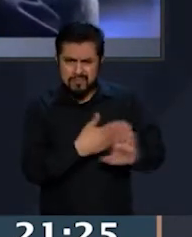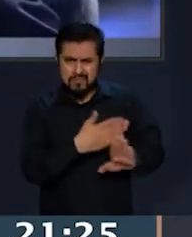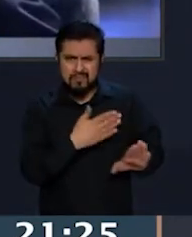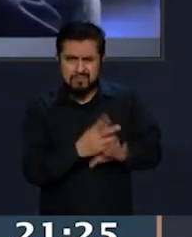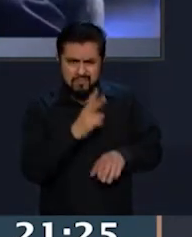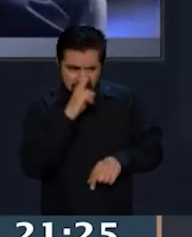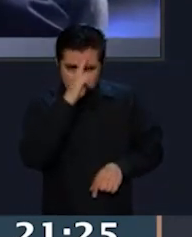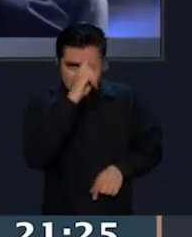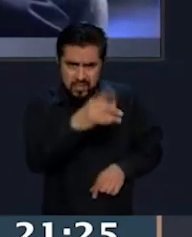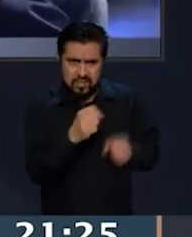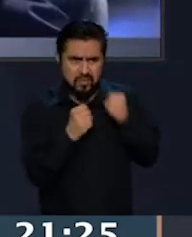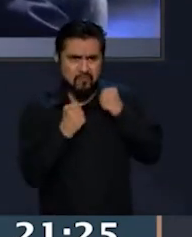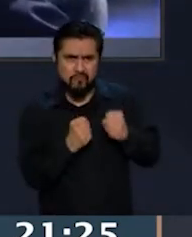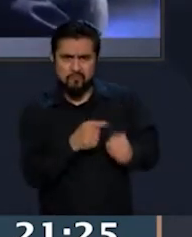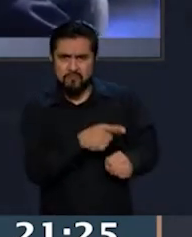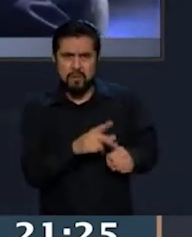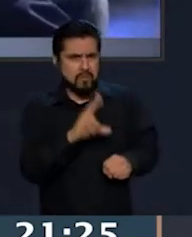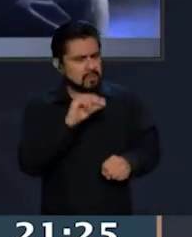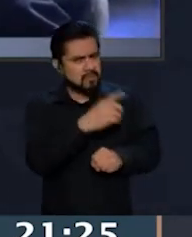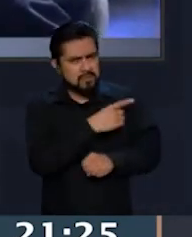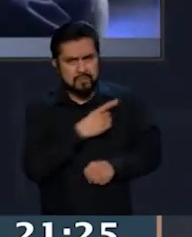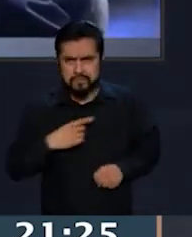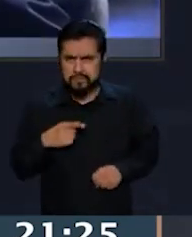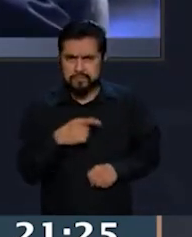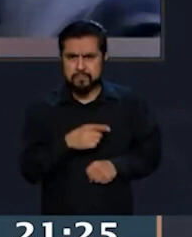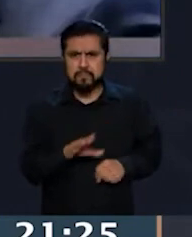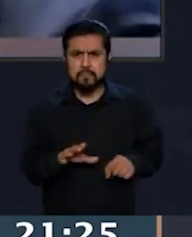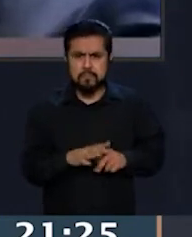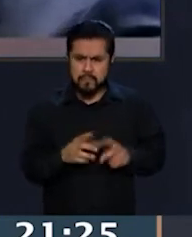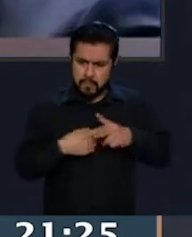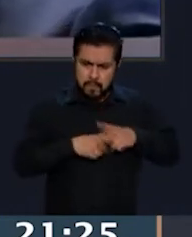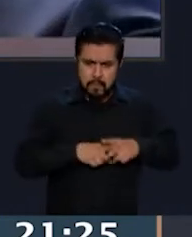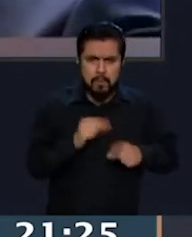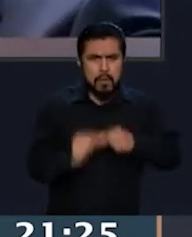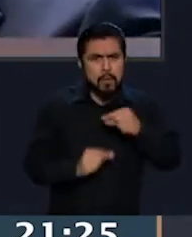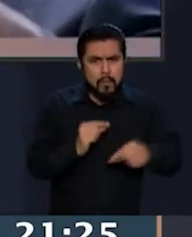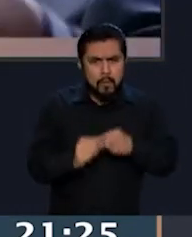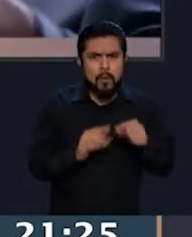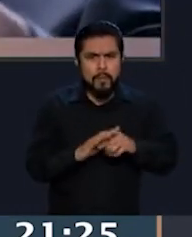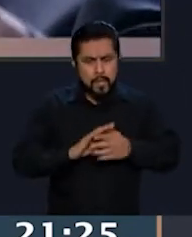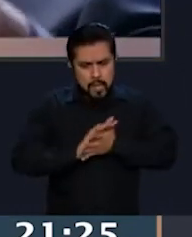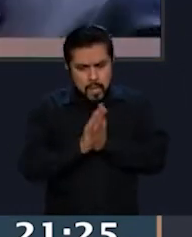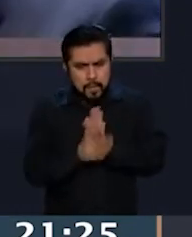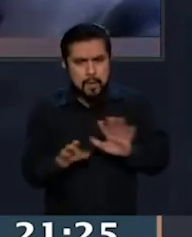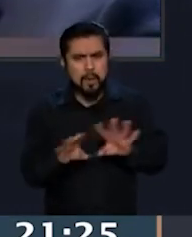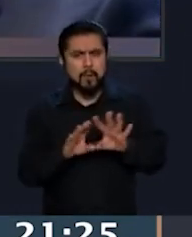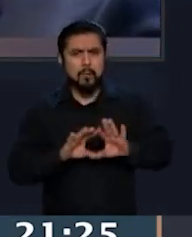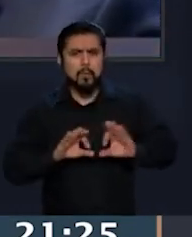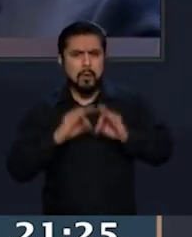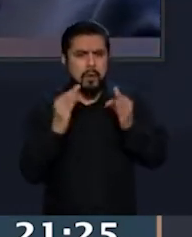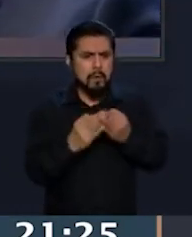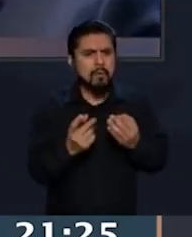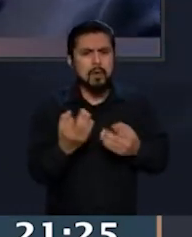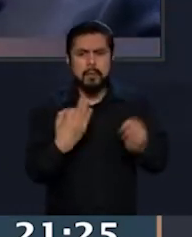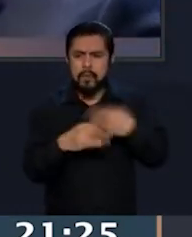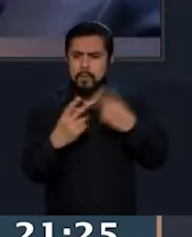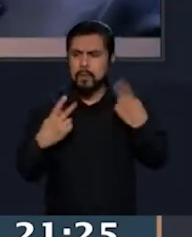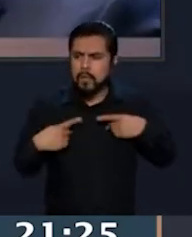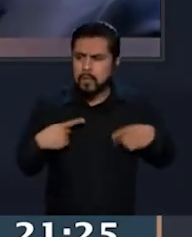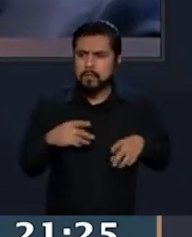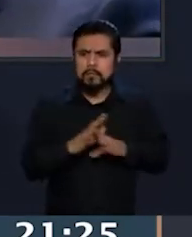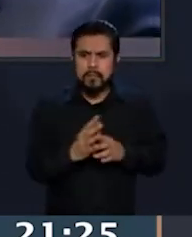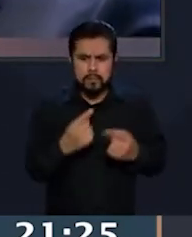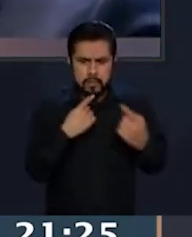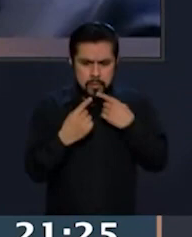y que además pues empecemos a cambiar la manera en que nos relacionamos también entre personas y no de meritarnos